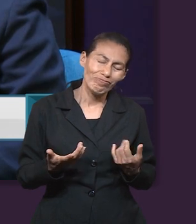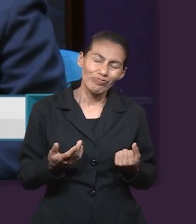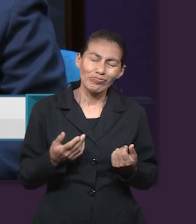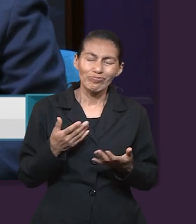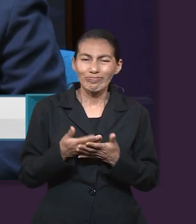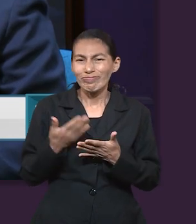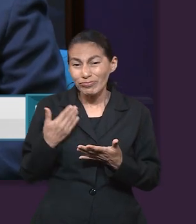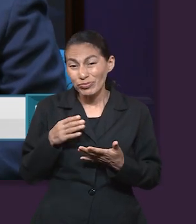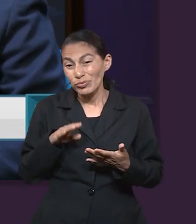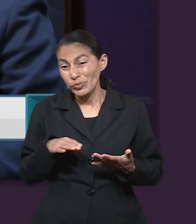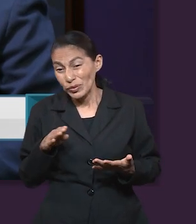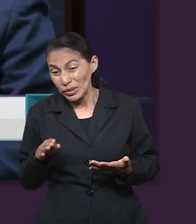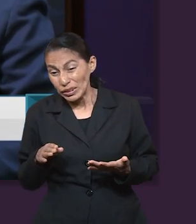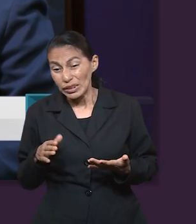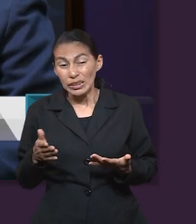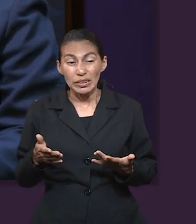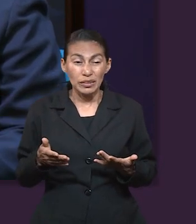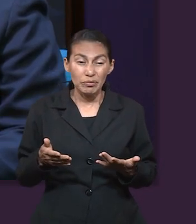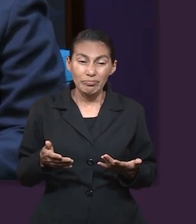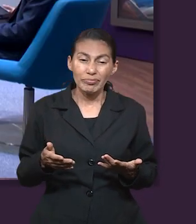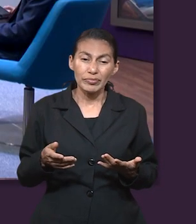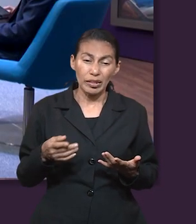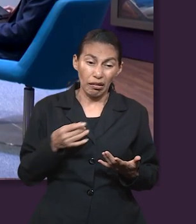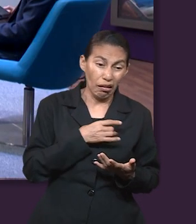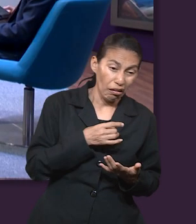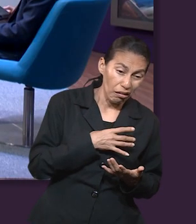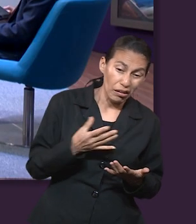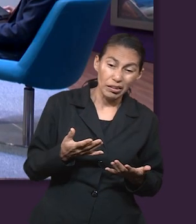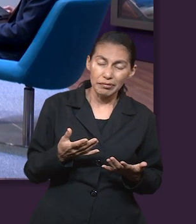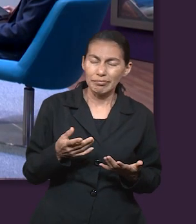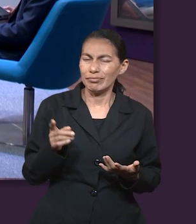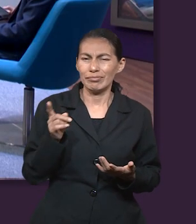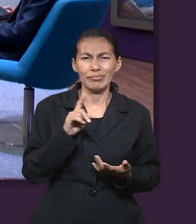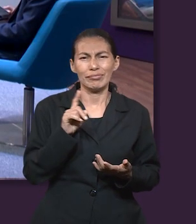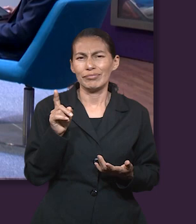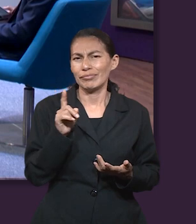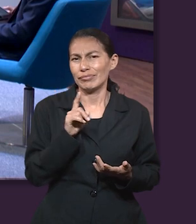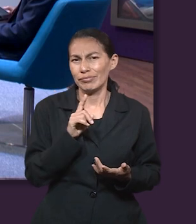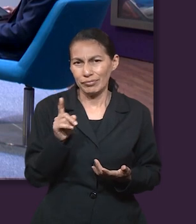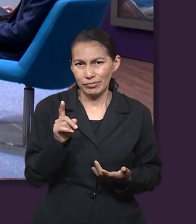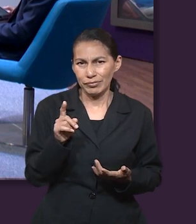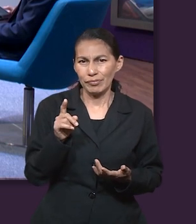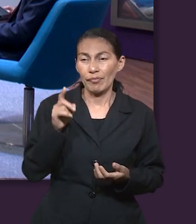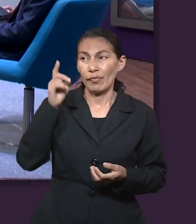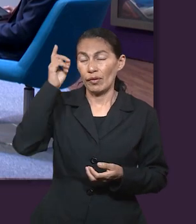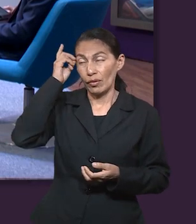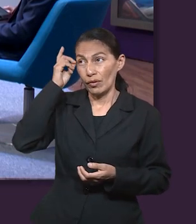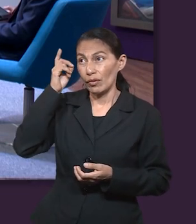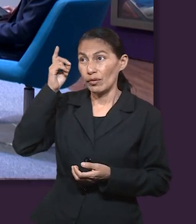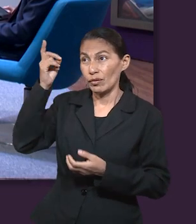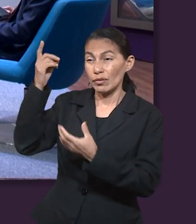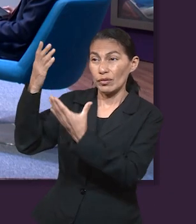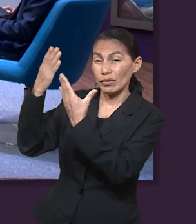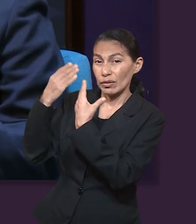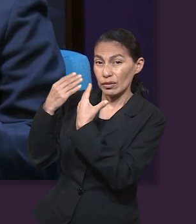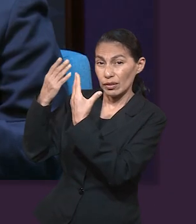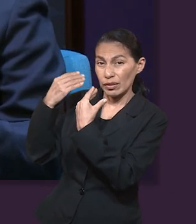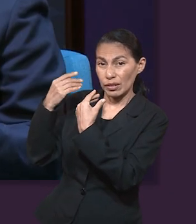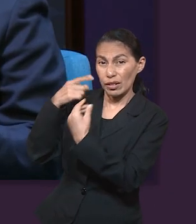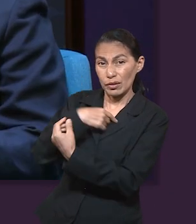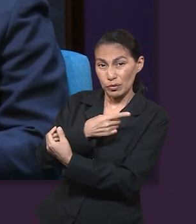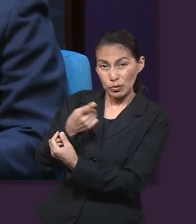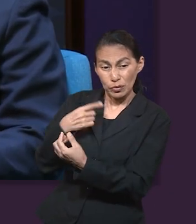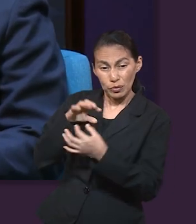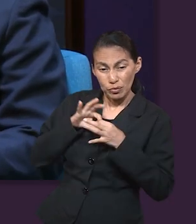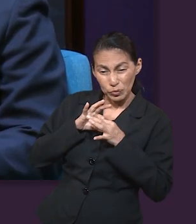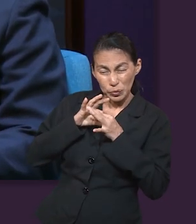o incluso llegar al momento de morir. Pero no debemos temer porque Dios nos está enseñando a